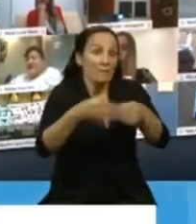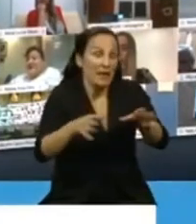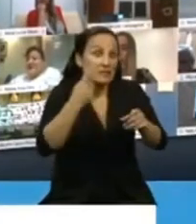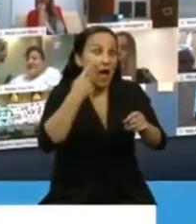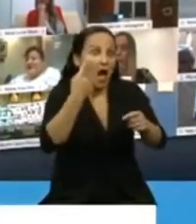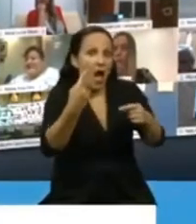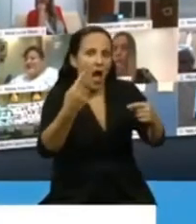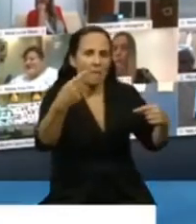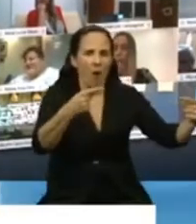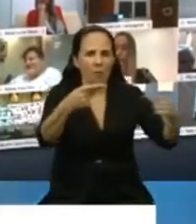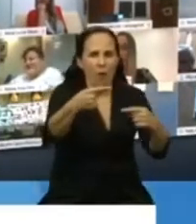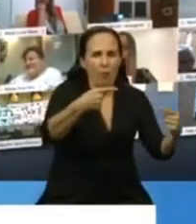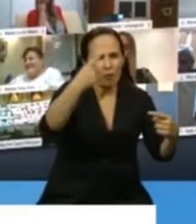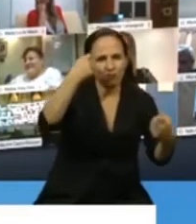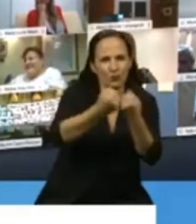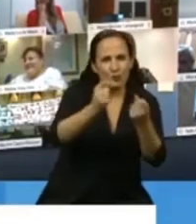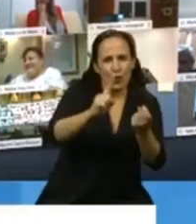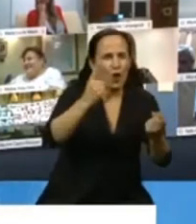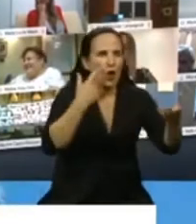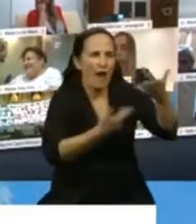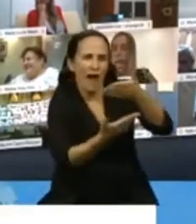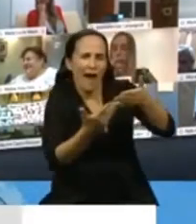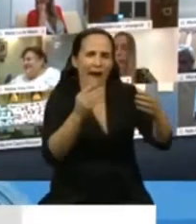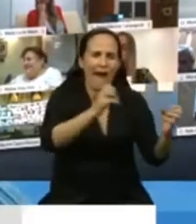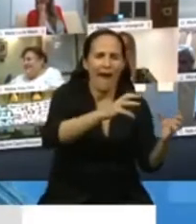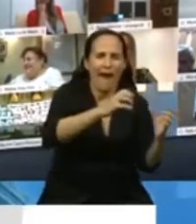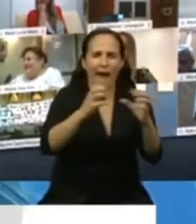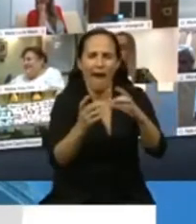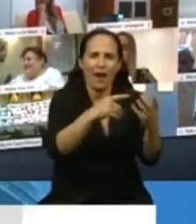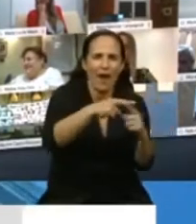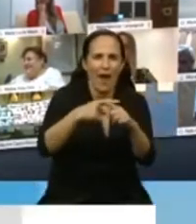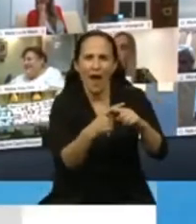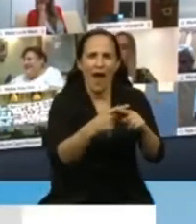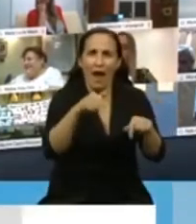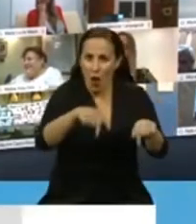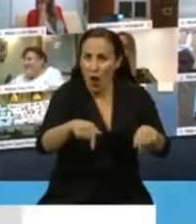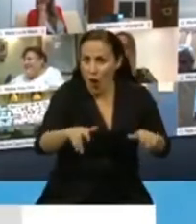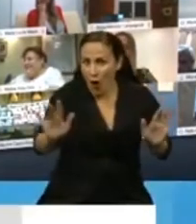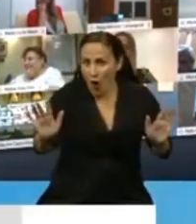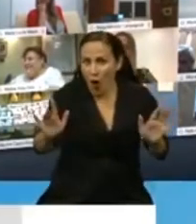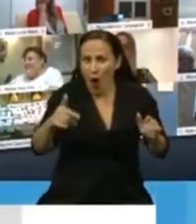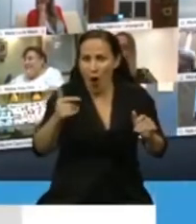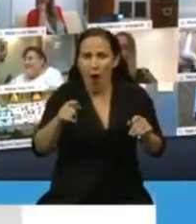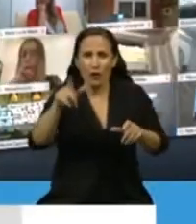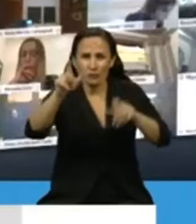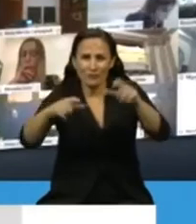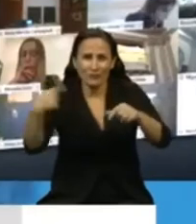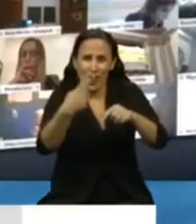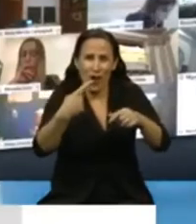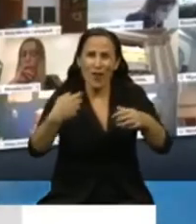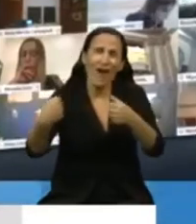aún mantenemos disensos. Hoy mantenemos disensos sobre muchas de las políticas que se llevan a cabo,